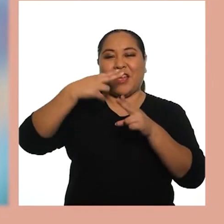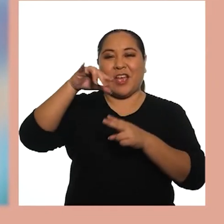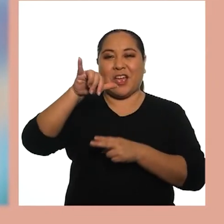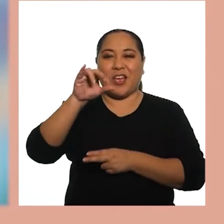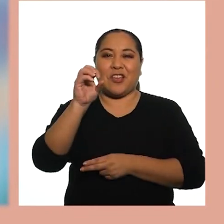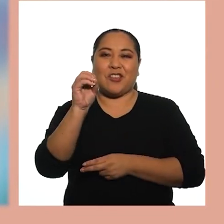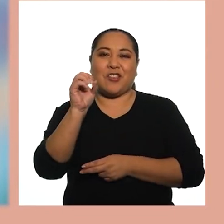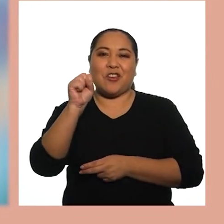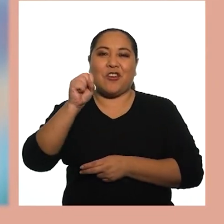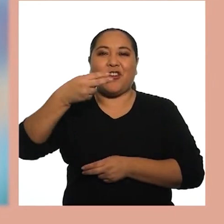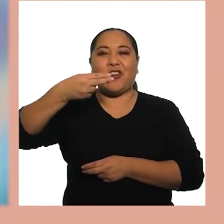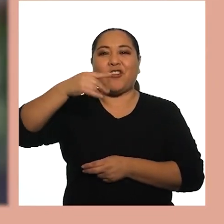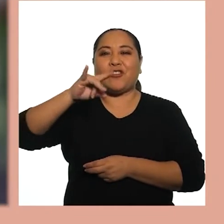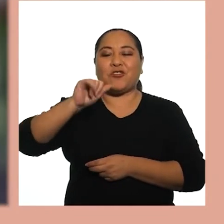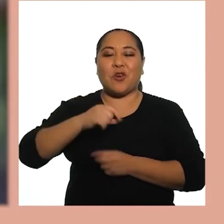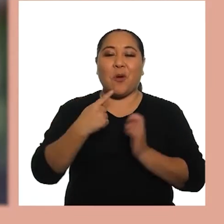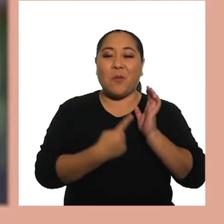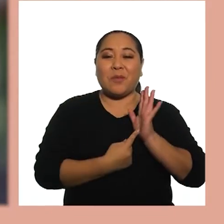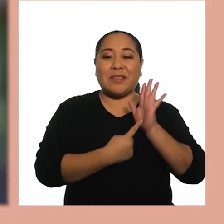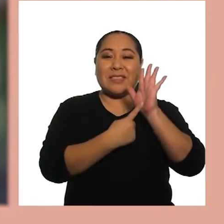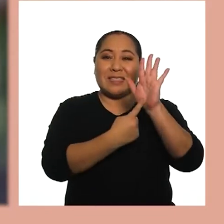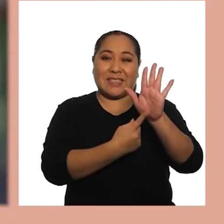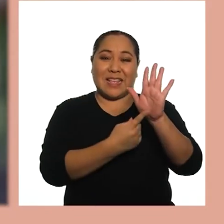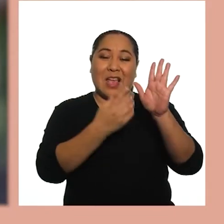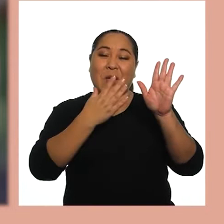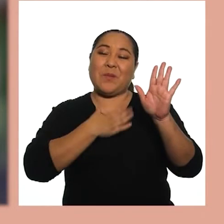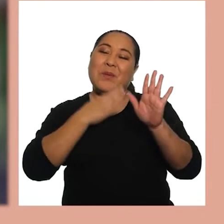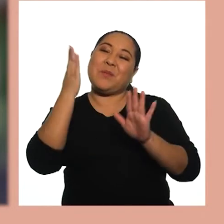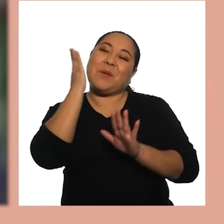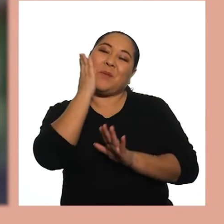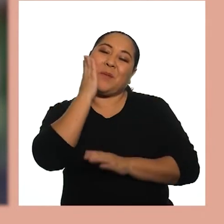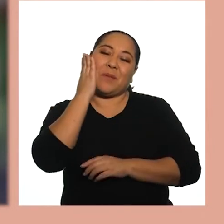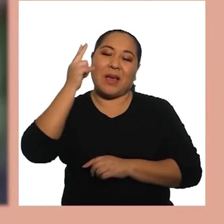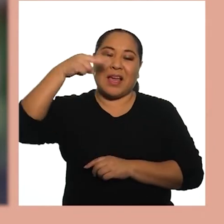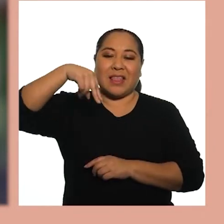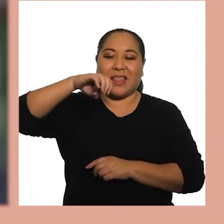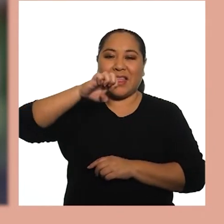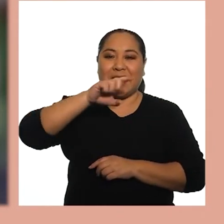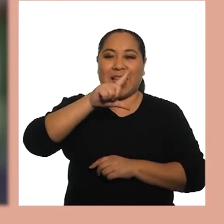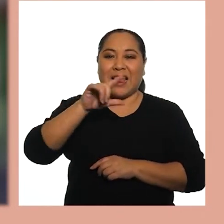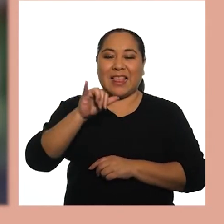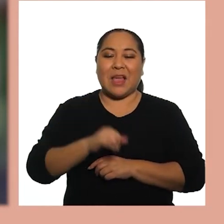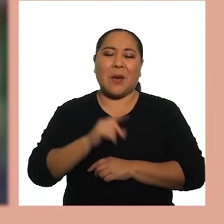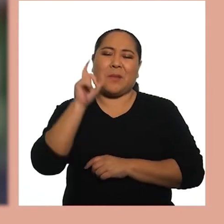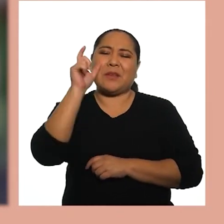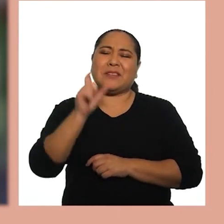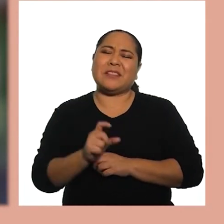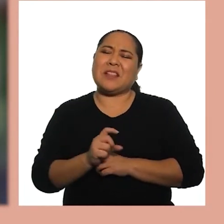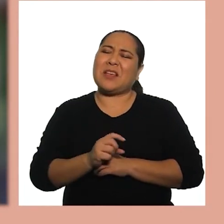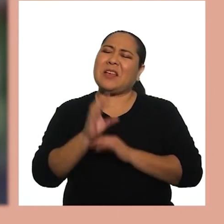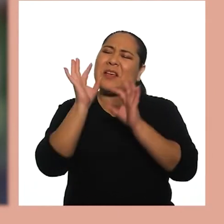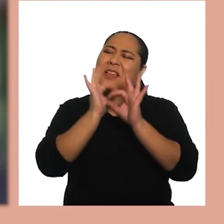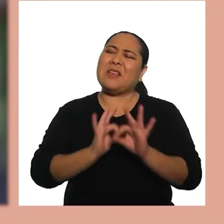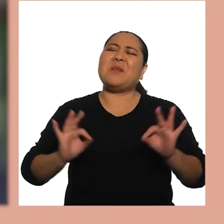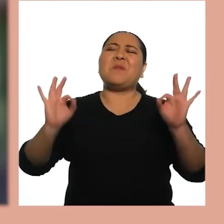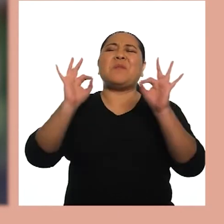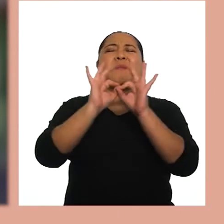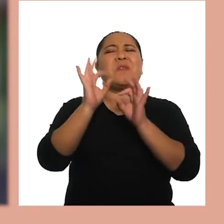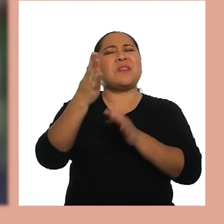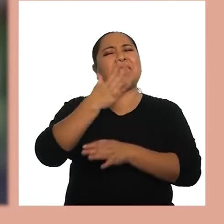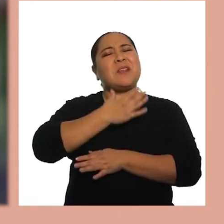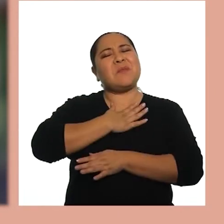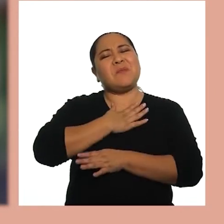Soy Joshua Les quiero presentar A mi mamá Nelly La persona más